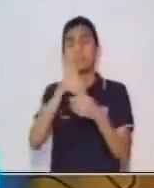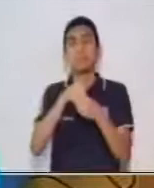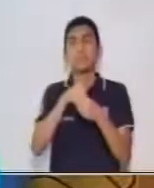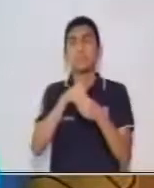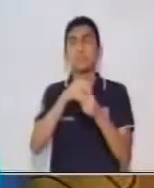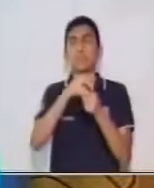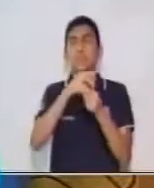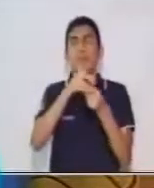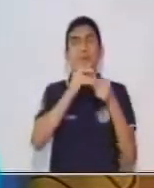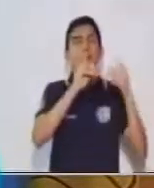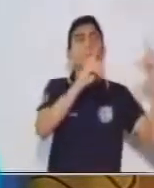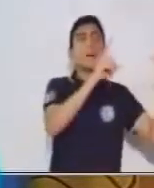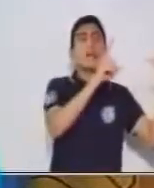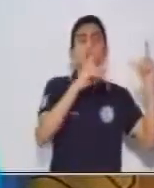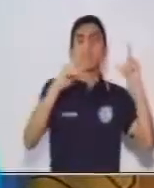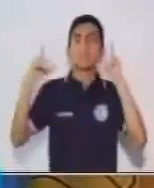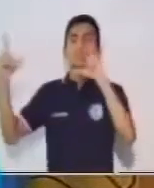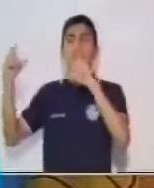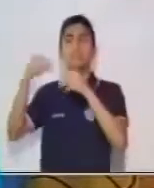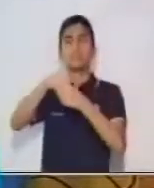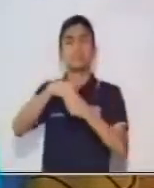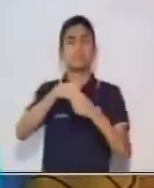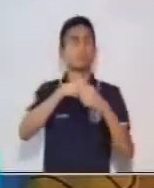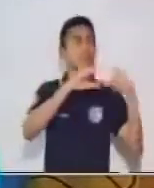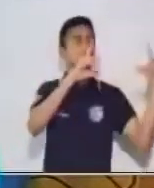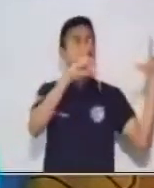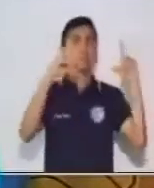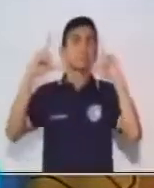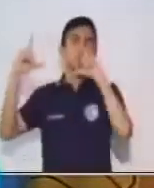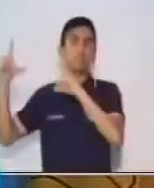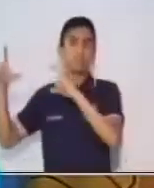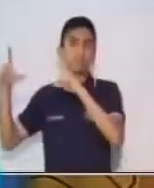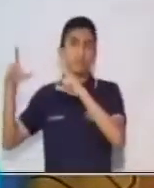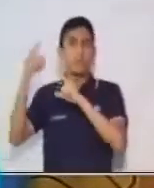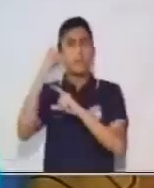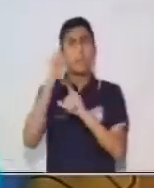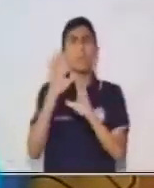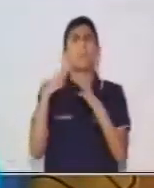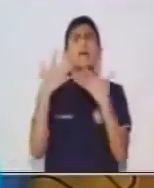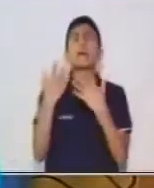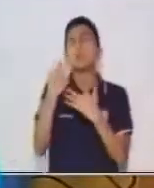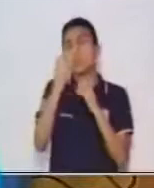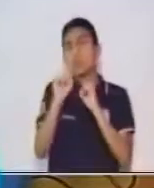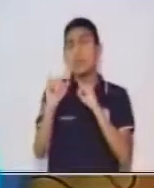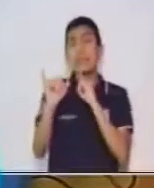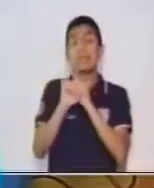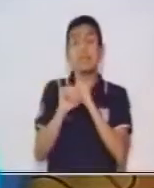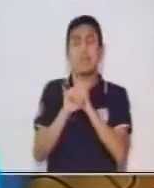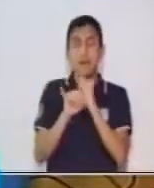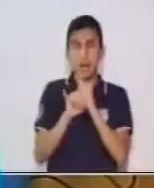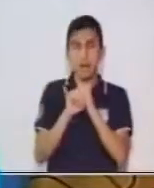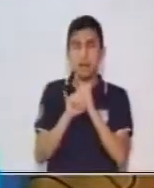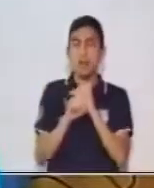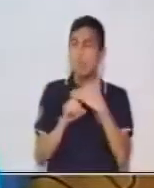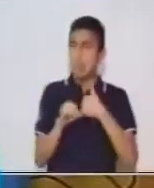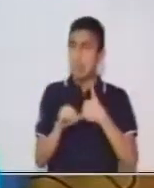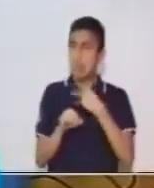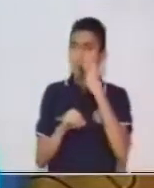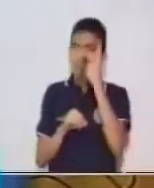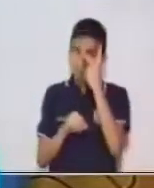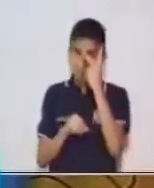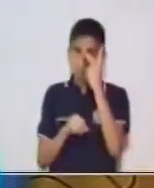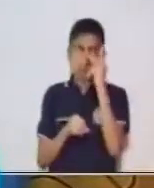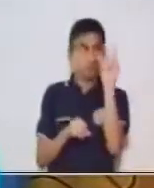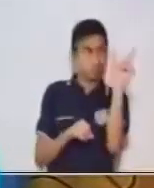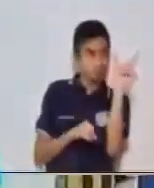paréntesis en cada proposición para que identifiquemos que existen dos